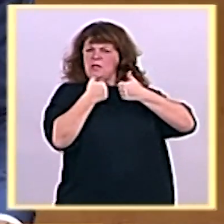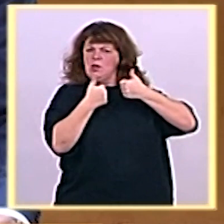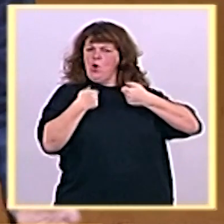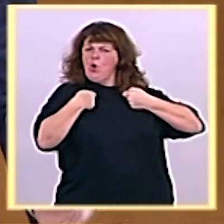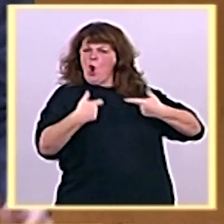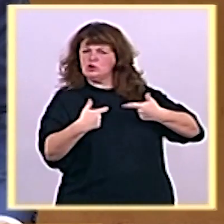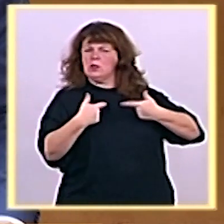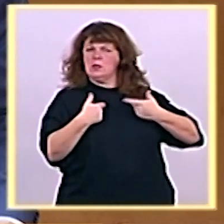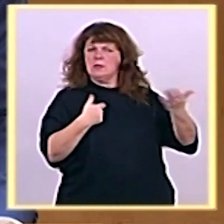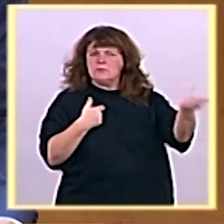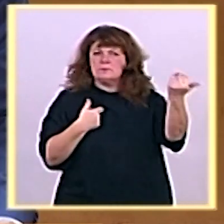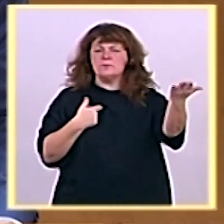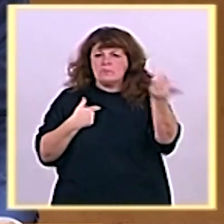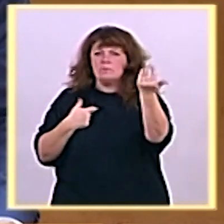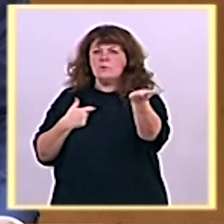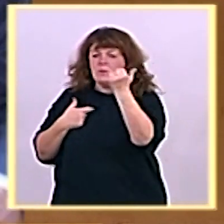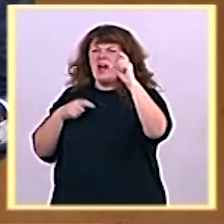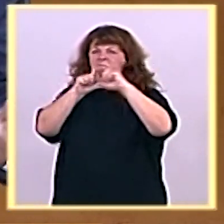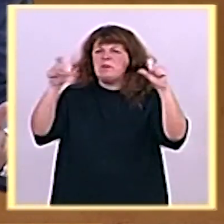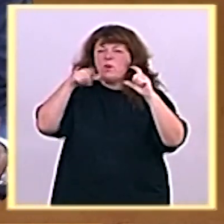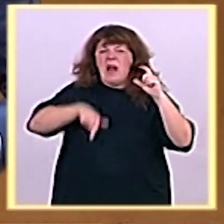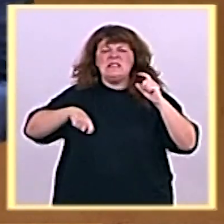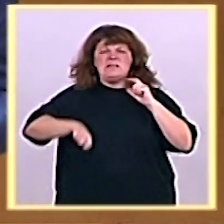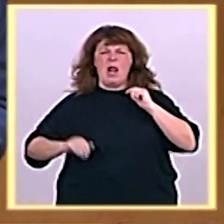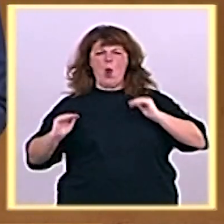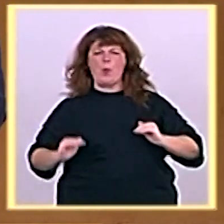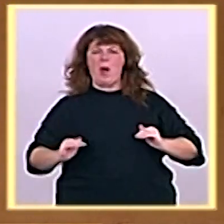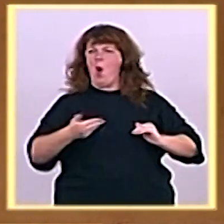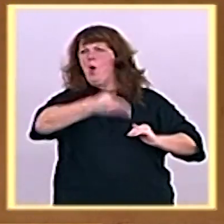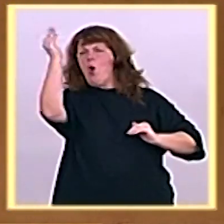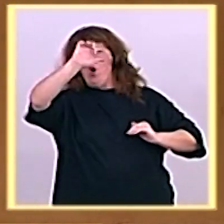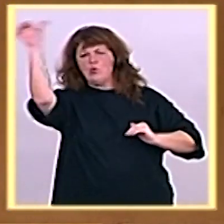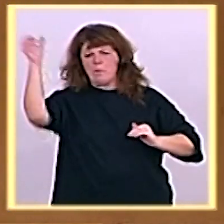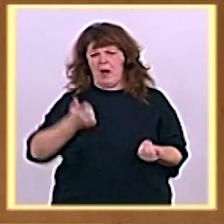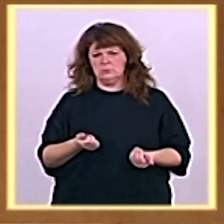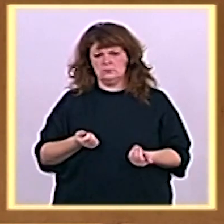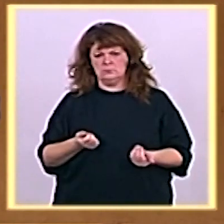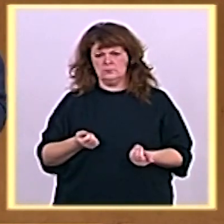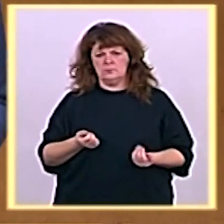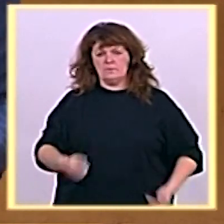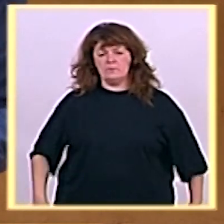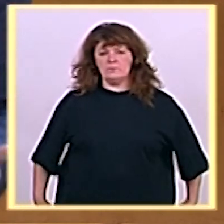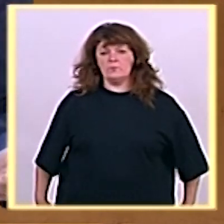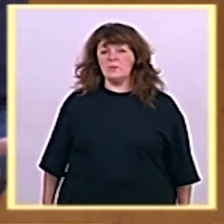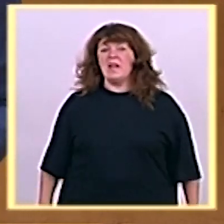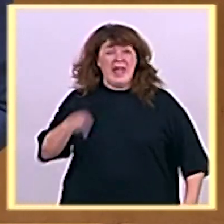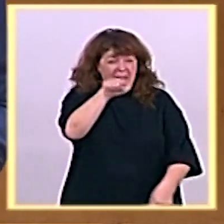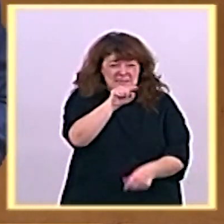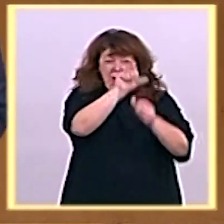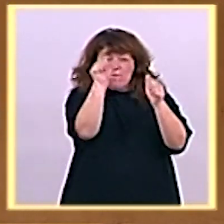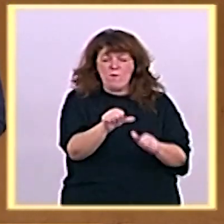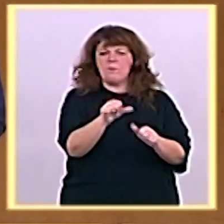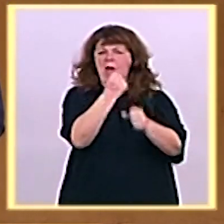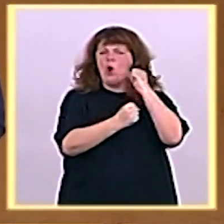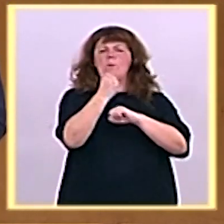bajos que en el resto de Europa. Y esto es algo que debemos cambiar, señorías. Necesitamos desarrollar otras fortalezas que las